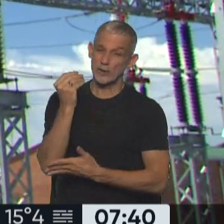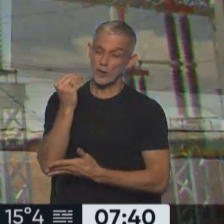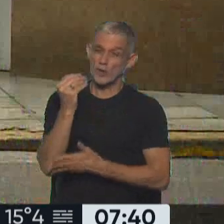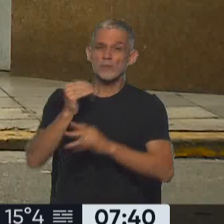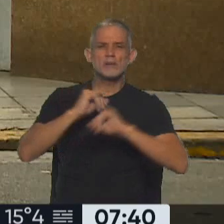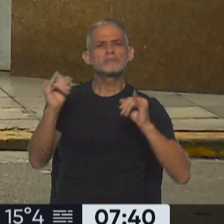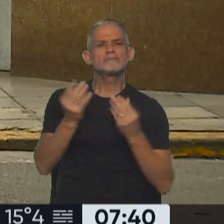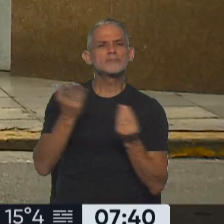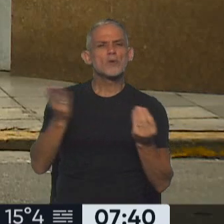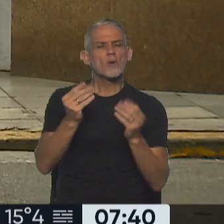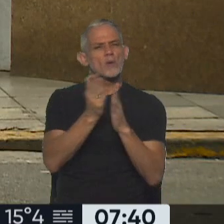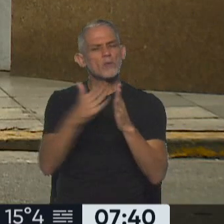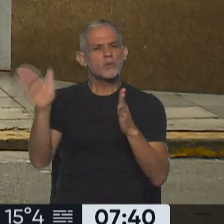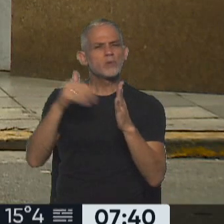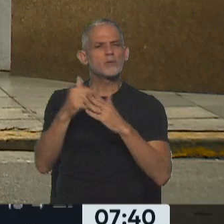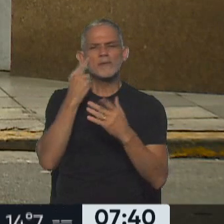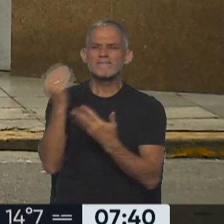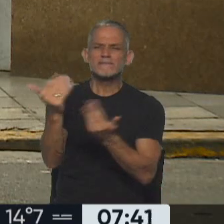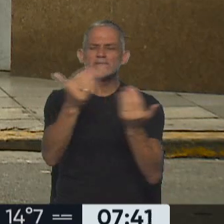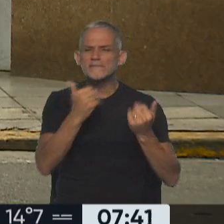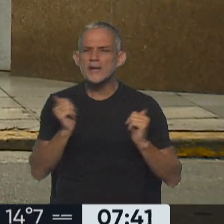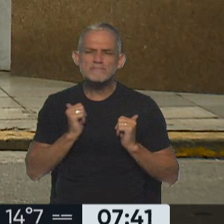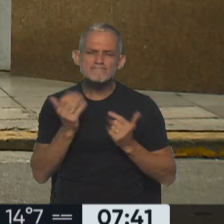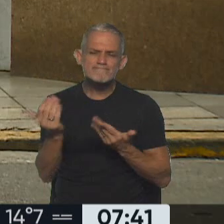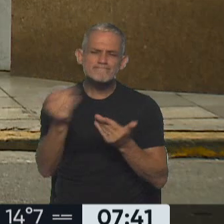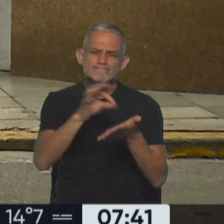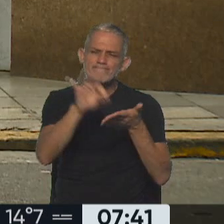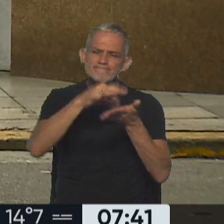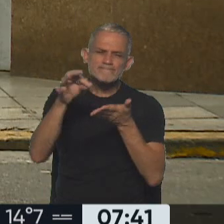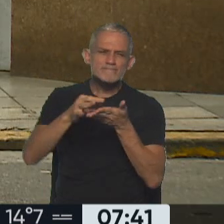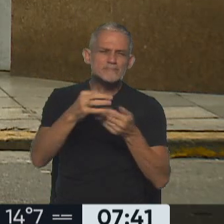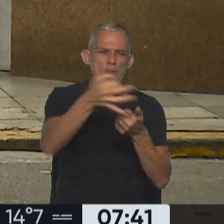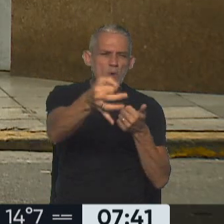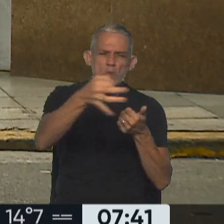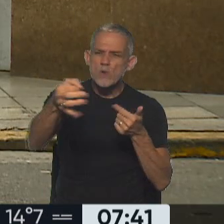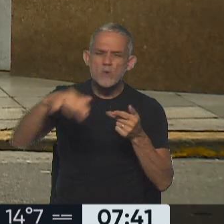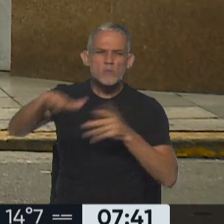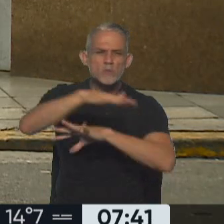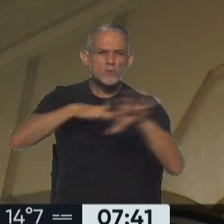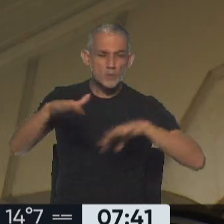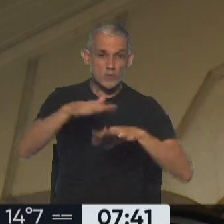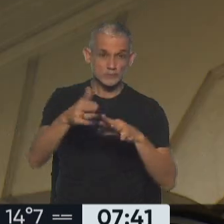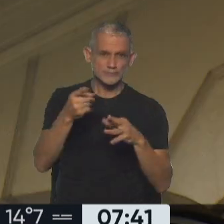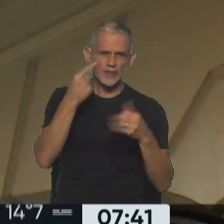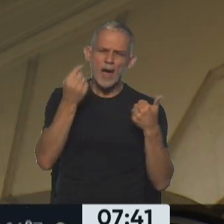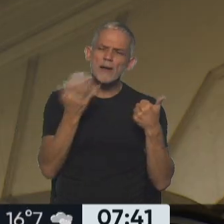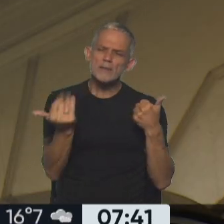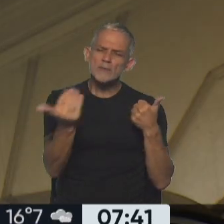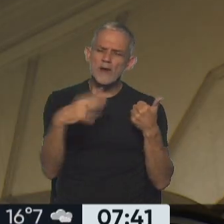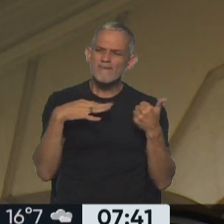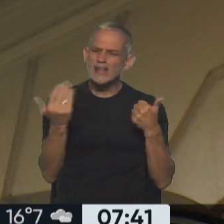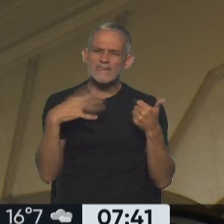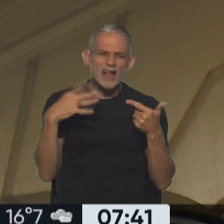se va a llevar adelante a partir de un relevamiento hecho municipio por municipio del área de concesión y que fue